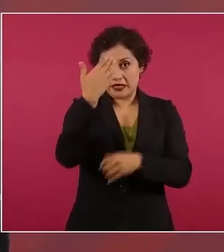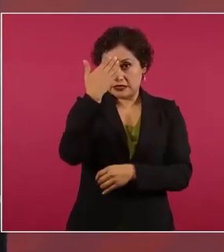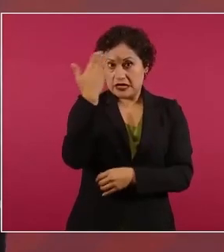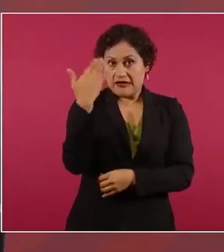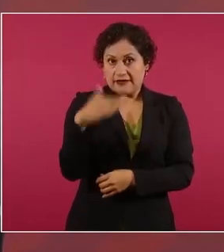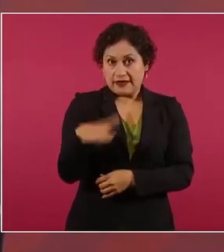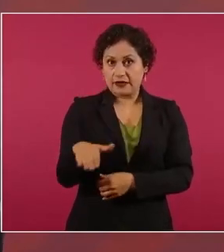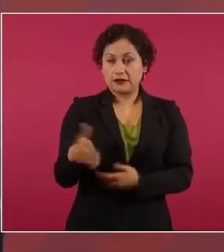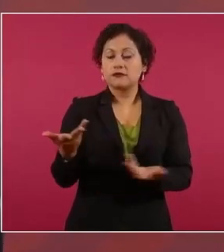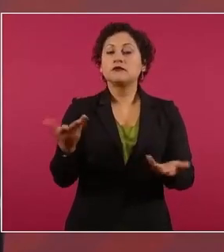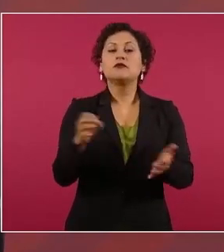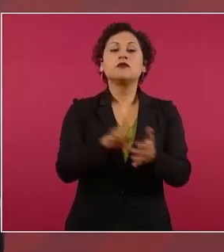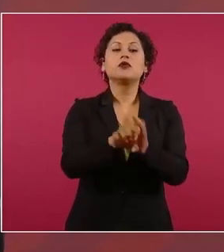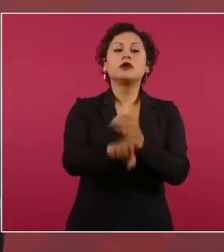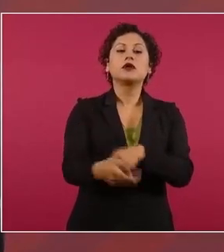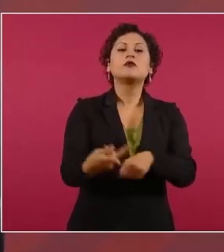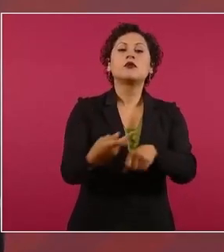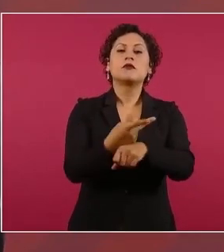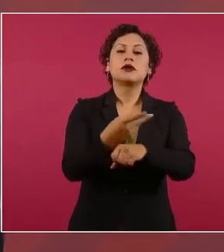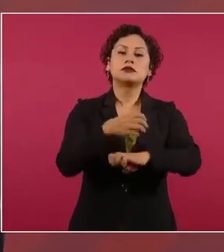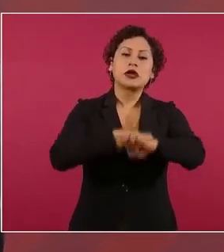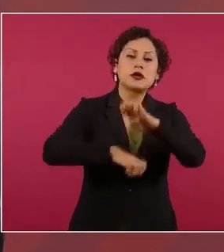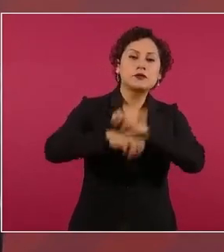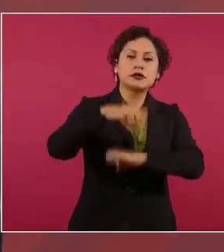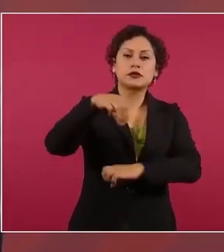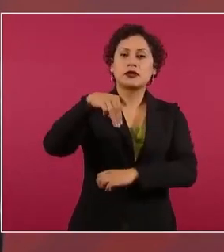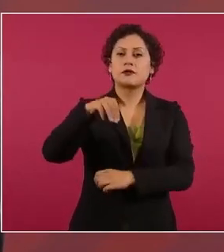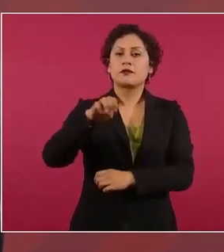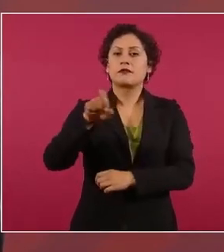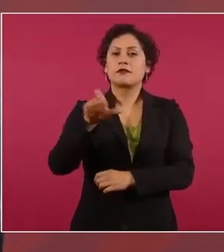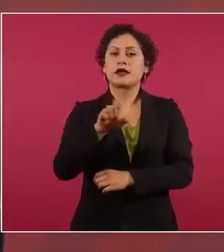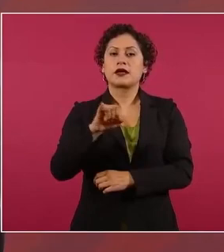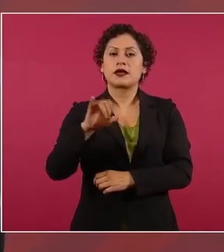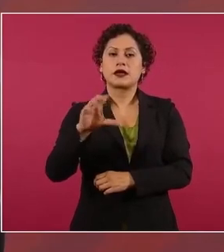con mexicana que era una empresa